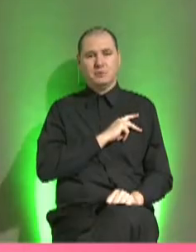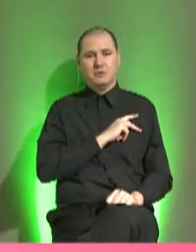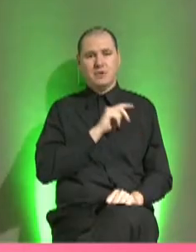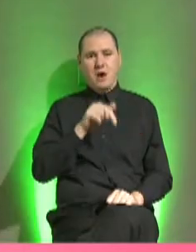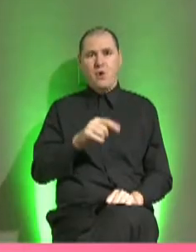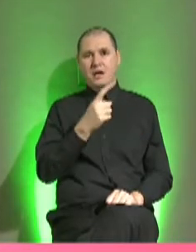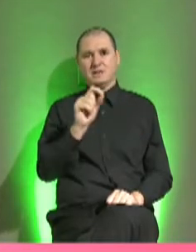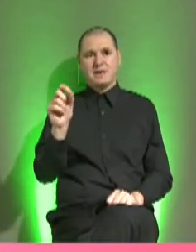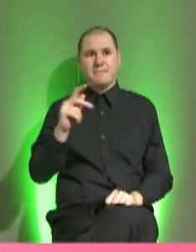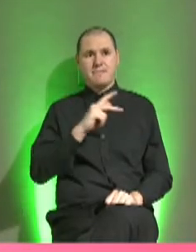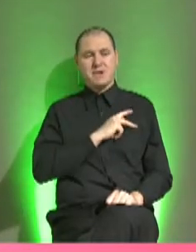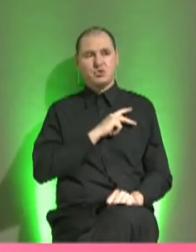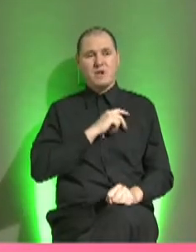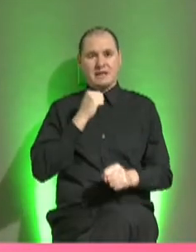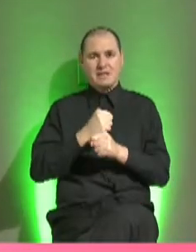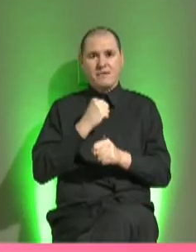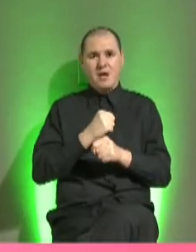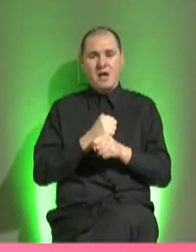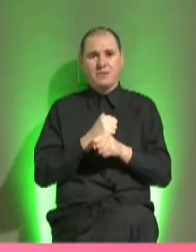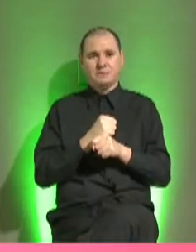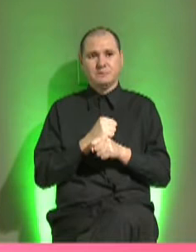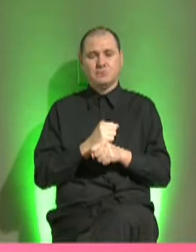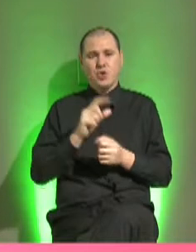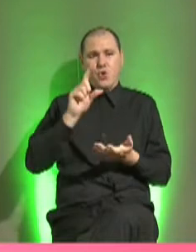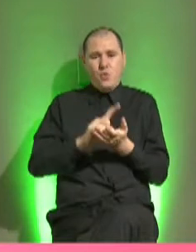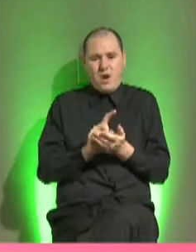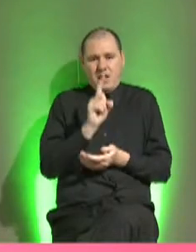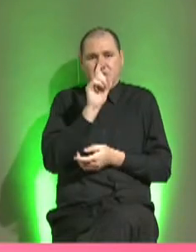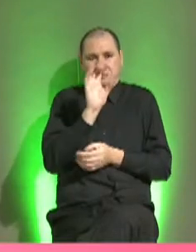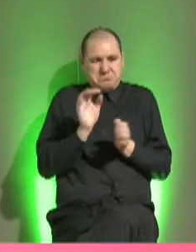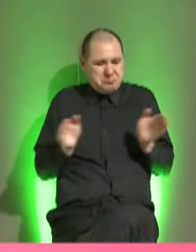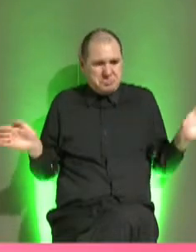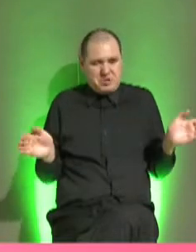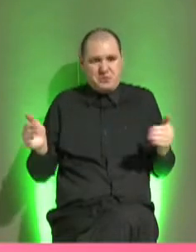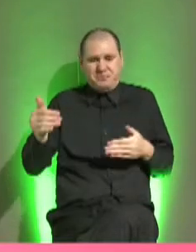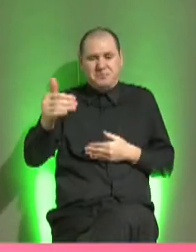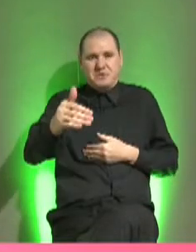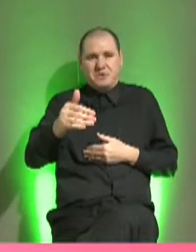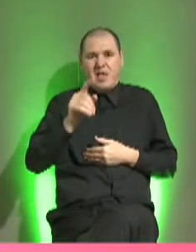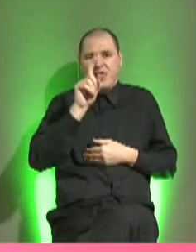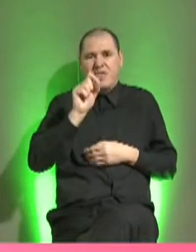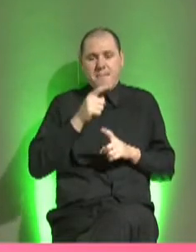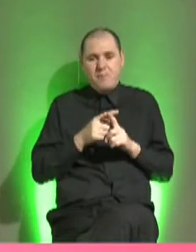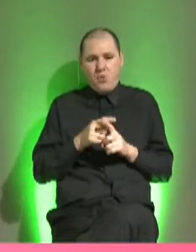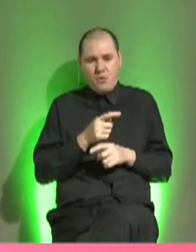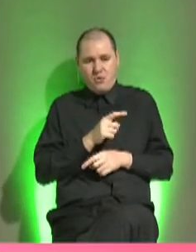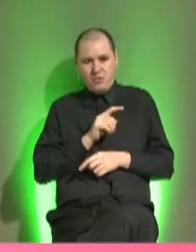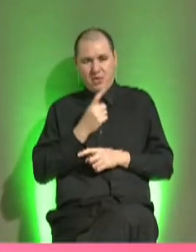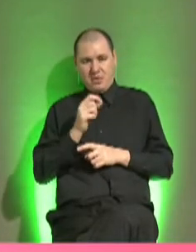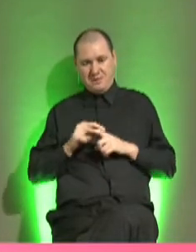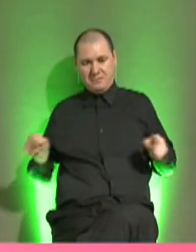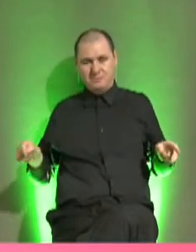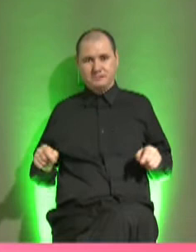casi cien personas trabajando, de comenzar con un local de ciento cincuenta metros cuadrados, actualmente tenemos casi cuatro mil metros cuadrados